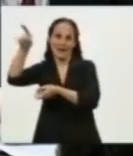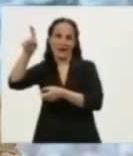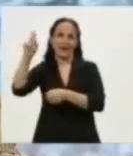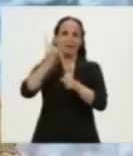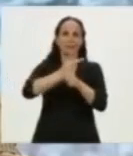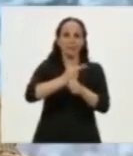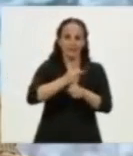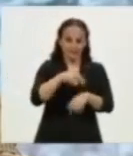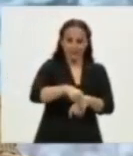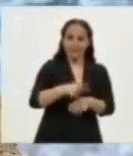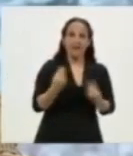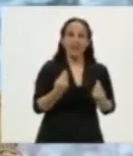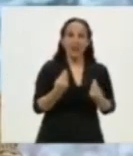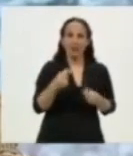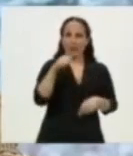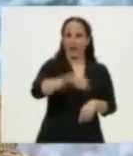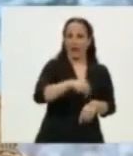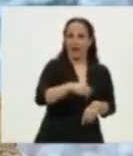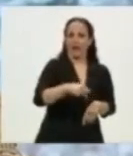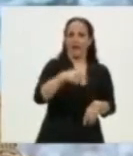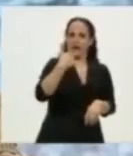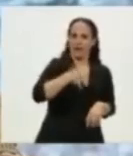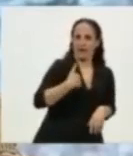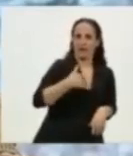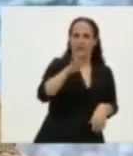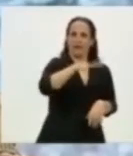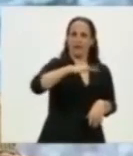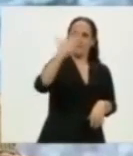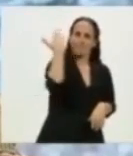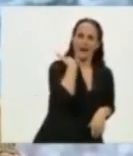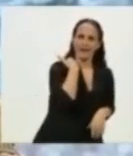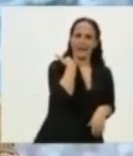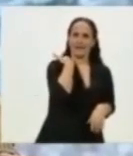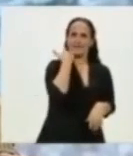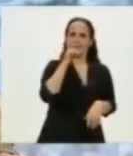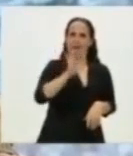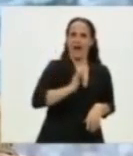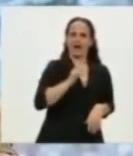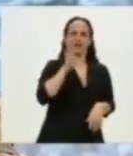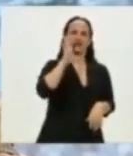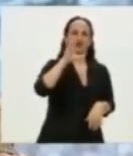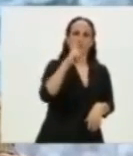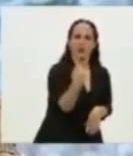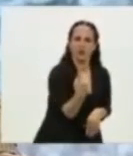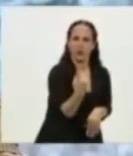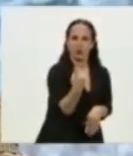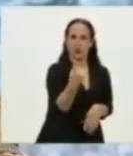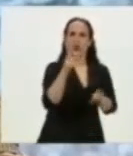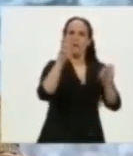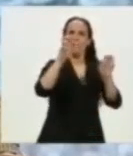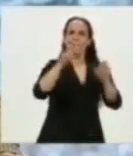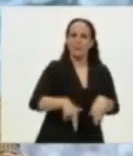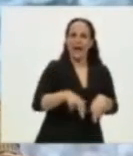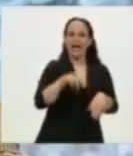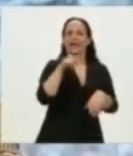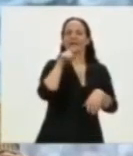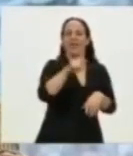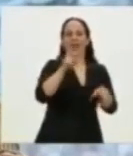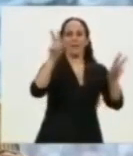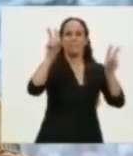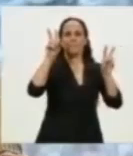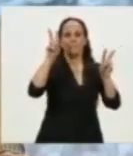en Argentina, en Matanza, Virrey del Pino, en el año 51, primer plan quinquenal de Perón.